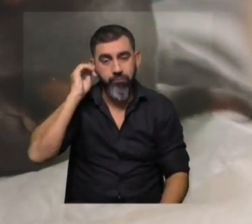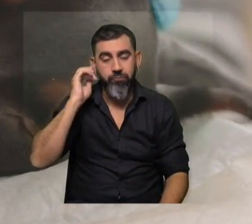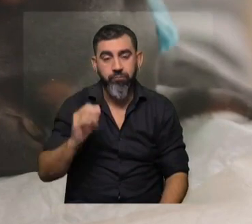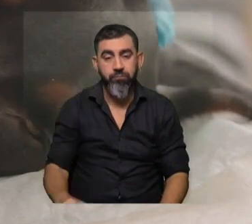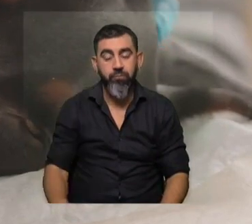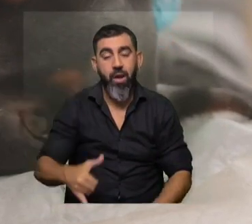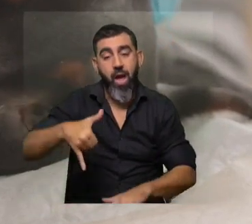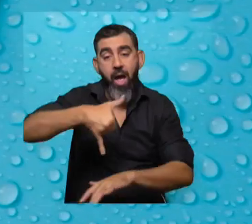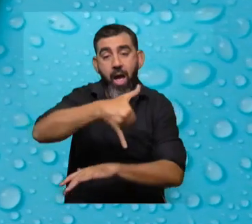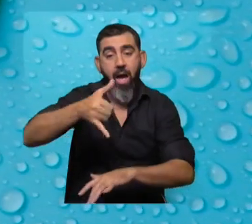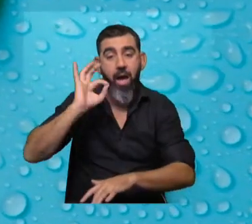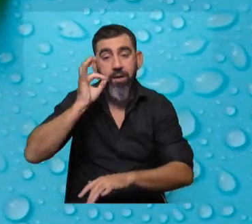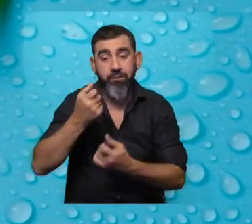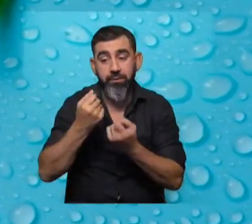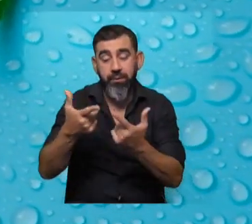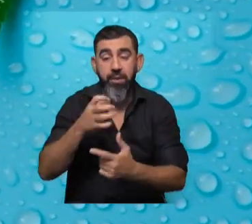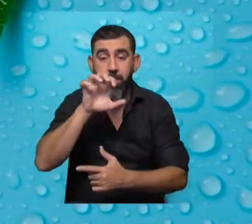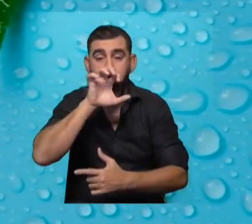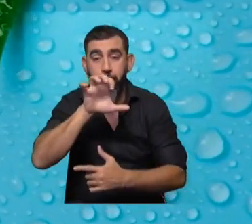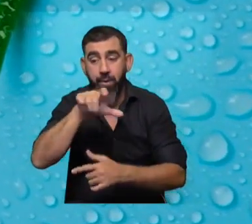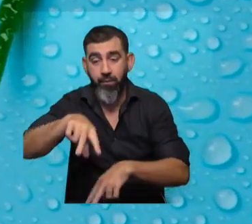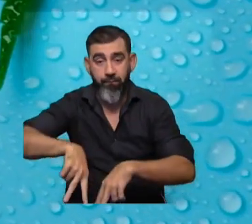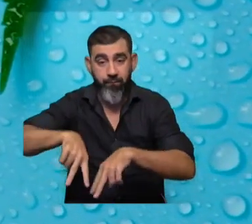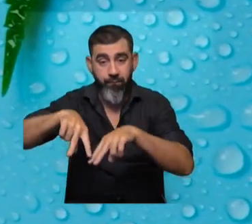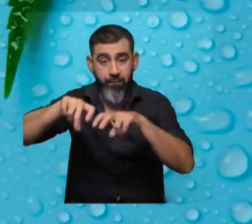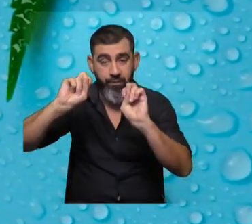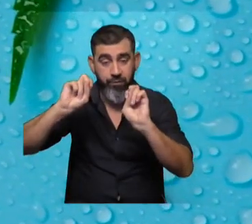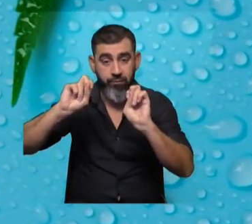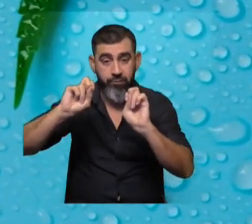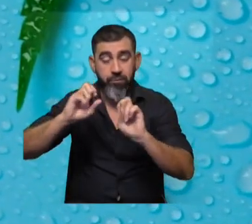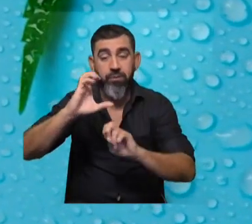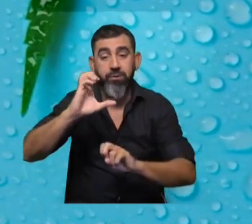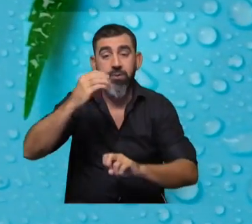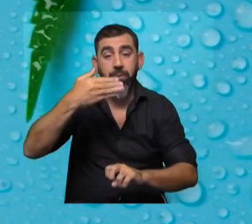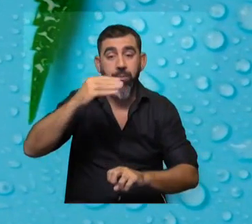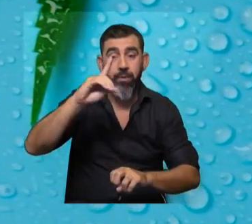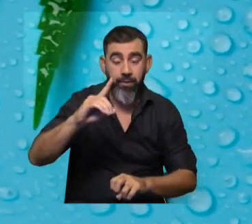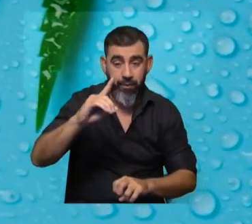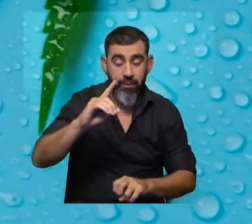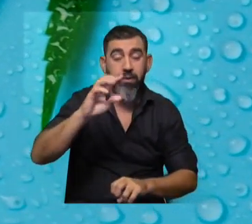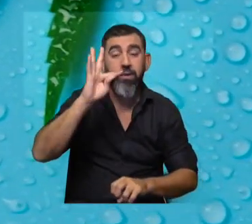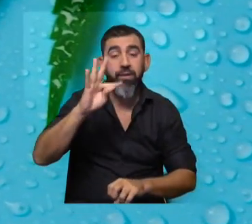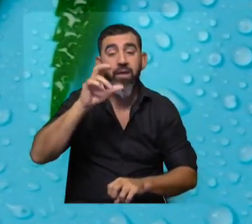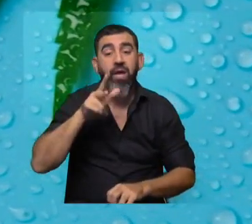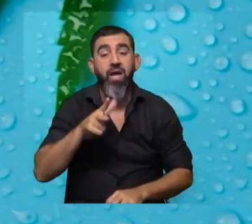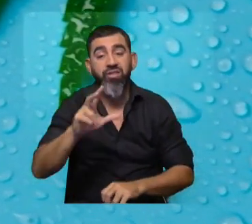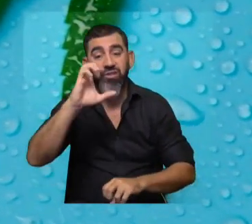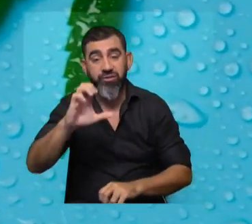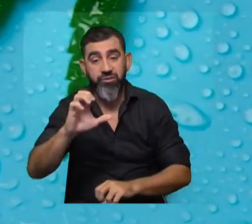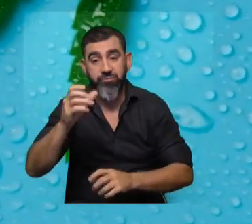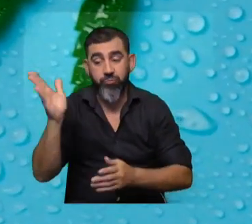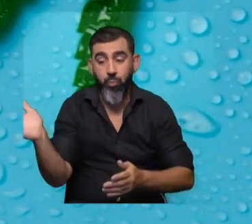El aceite de cannabis que le estamos dando a los perros para esta investigación que utilizamos CBD y THC producido por Fauta de Química